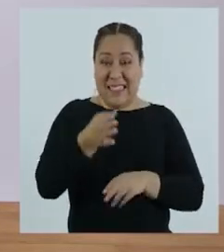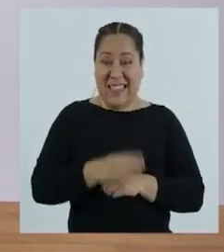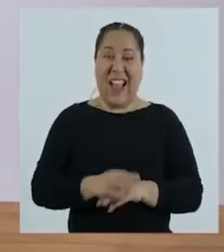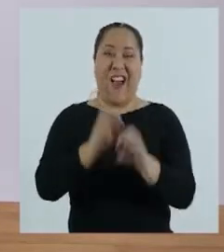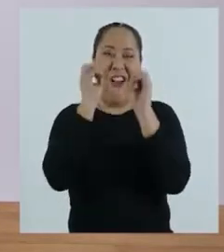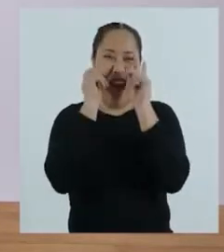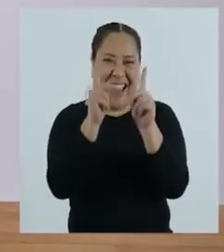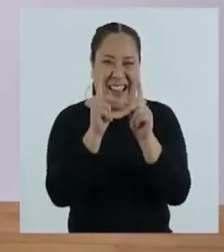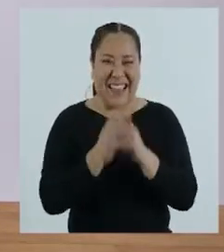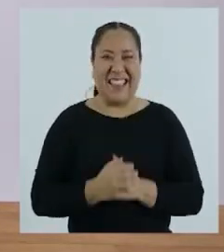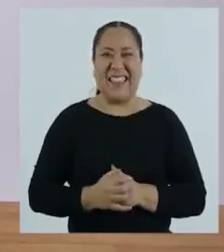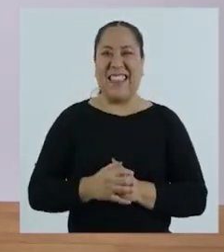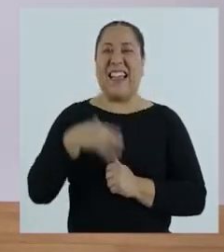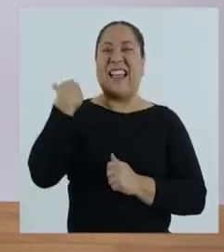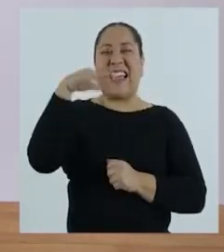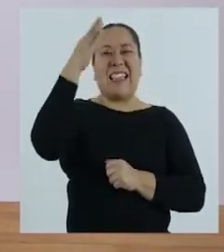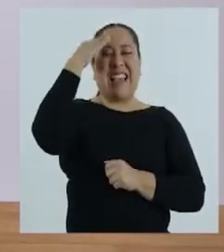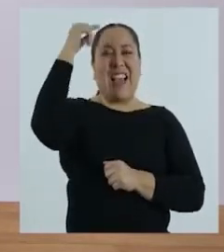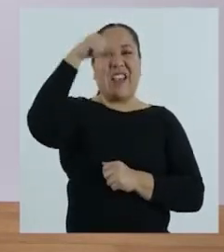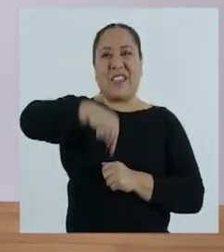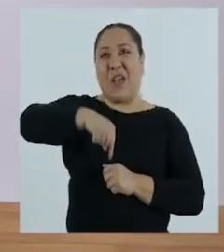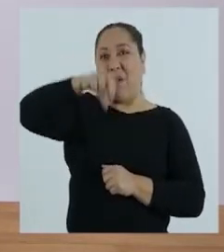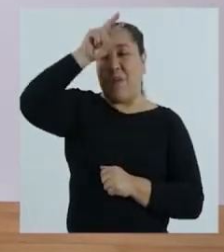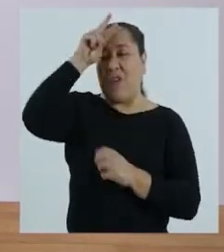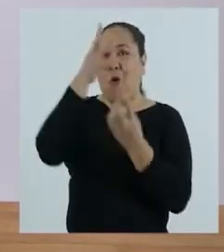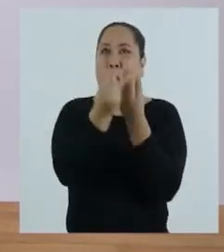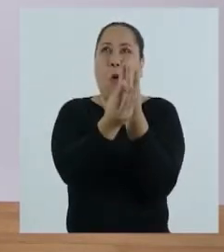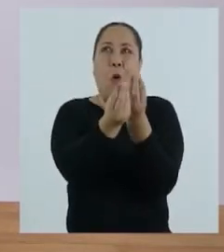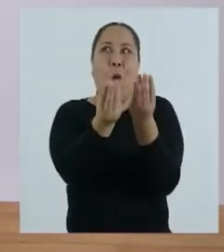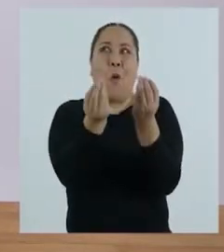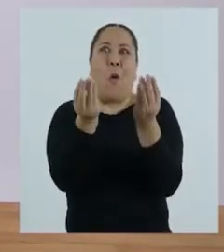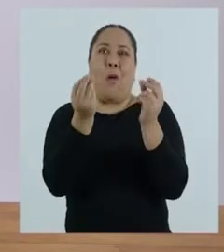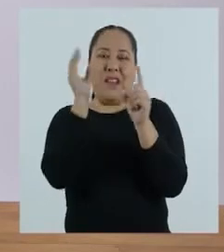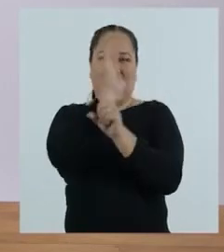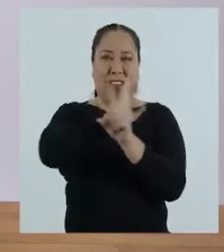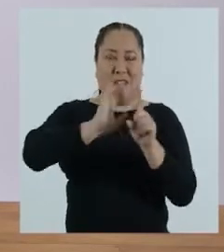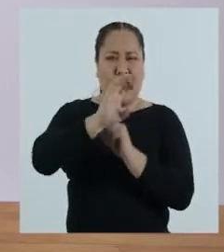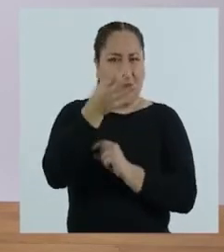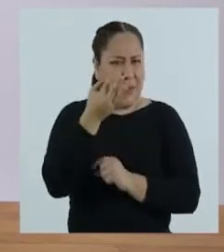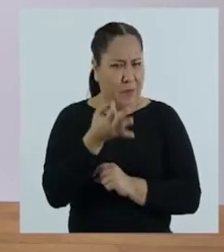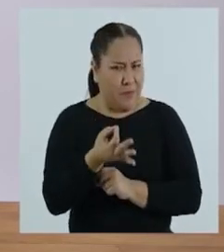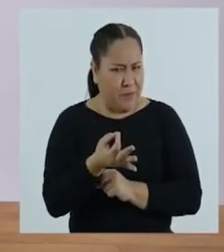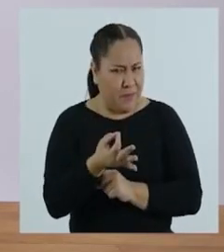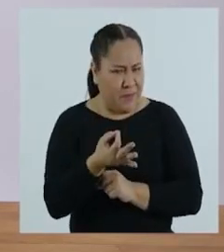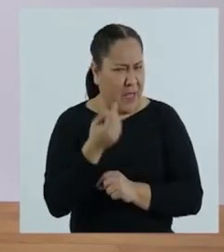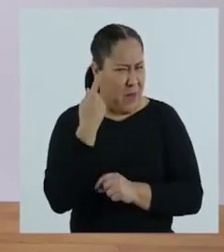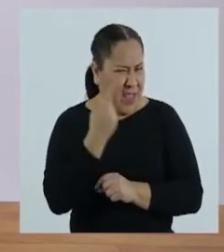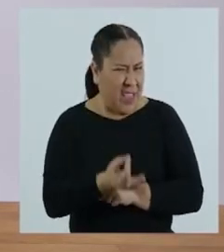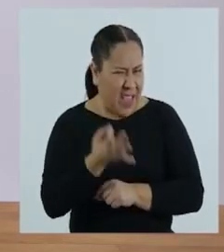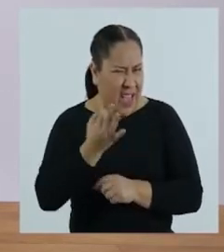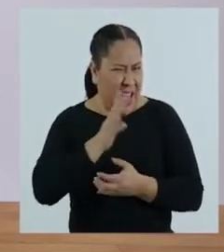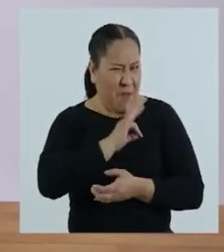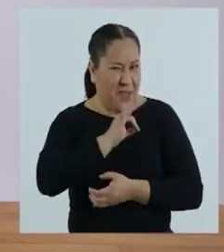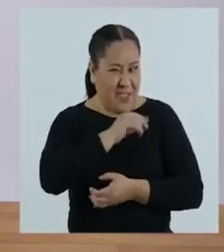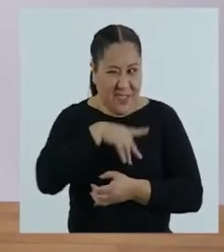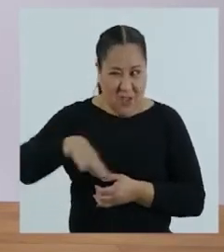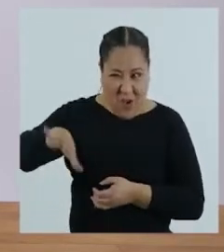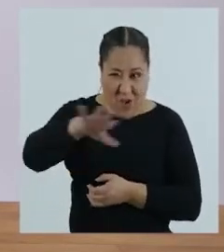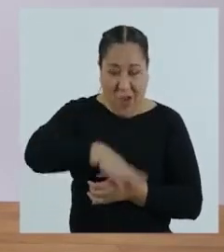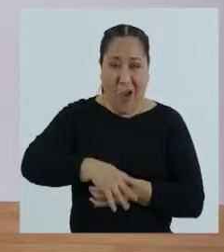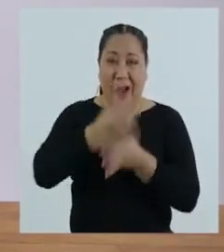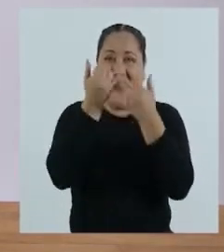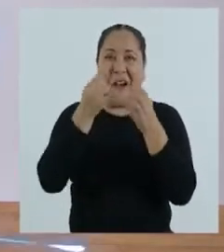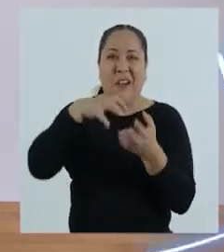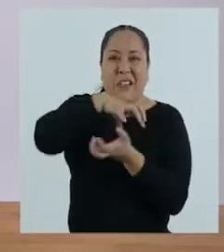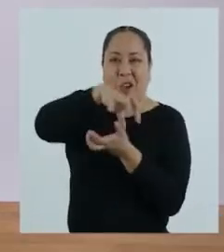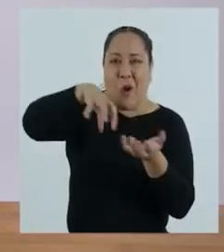Muy bien. Todos sabemos que nuestro Perú es un país rico en cultura. ¿Pero realmente aprovechamos eso? Hoy